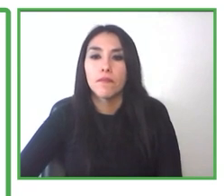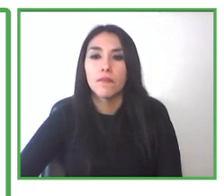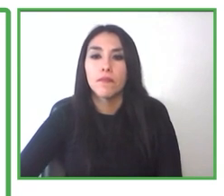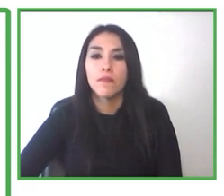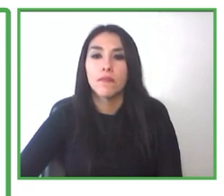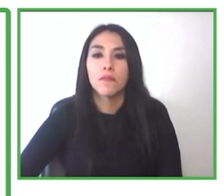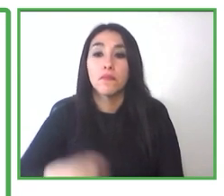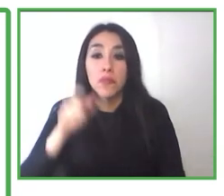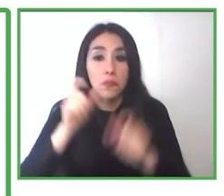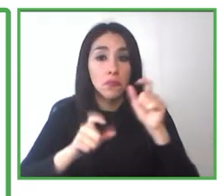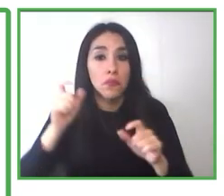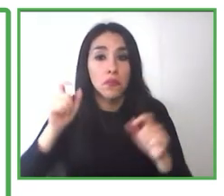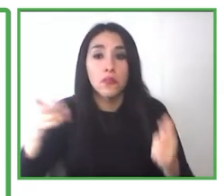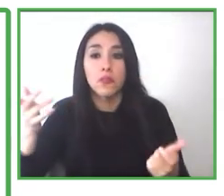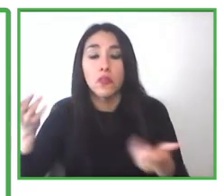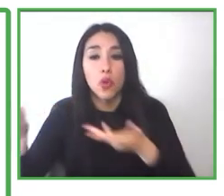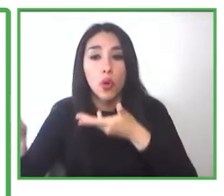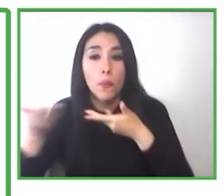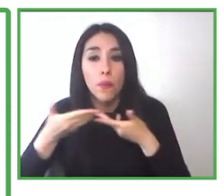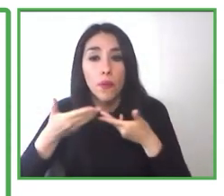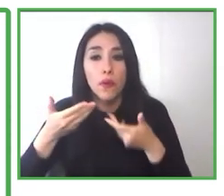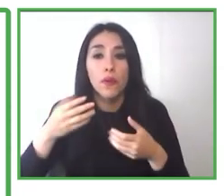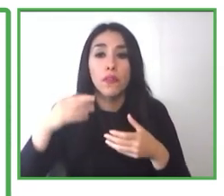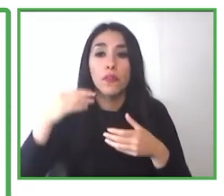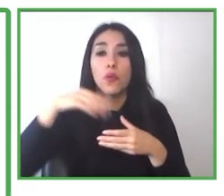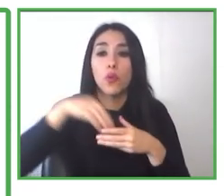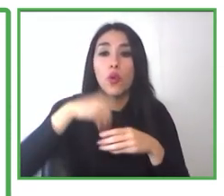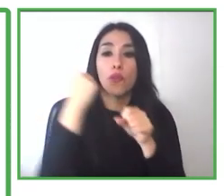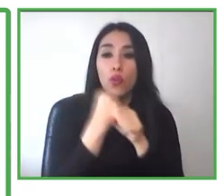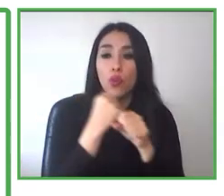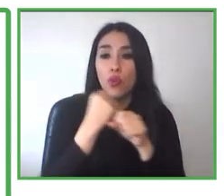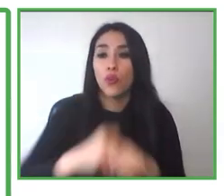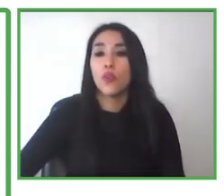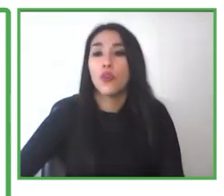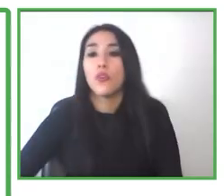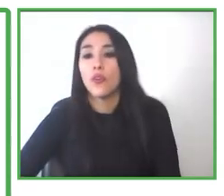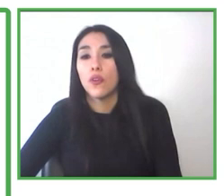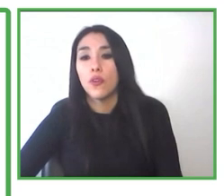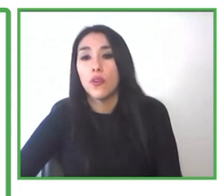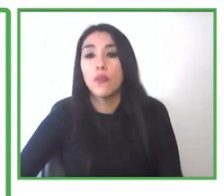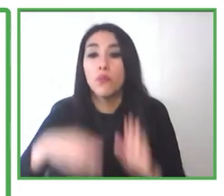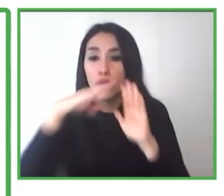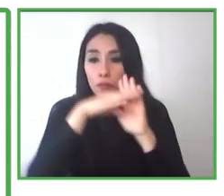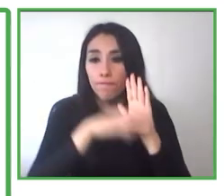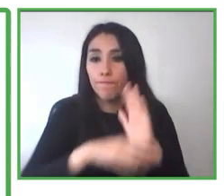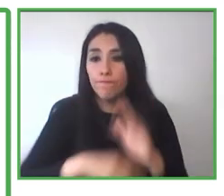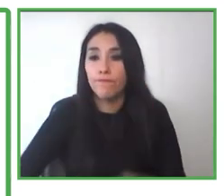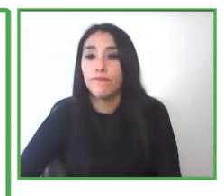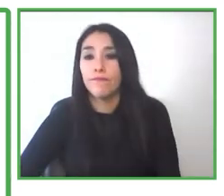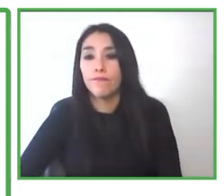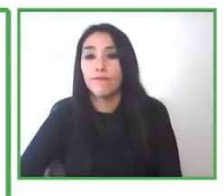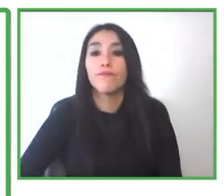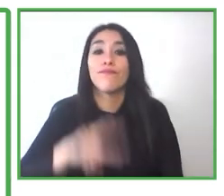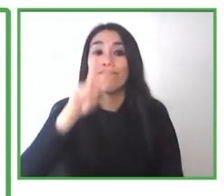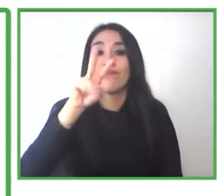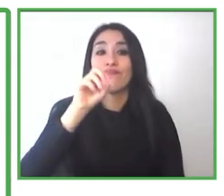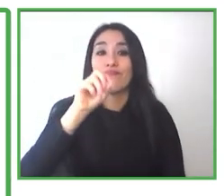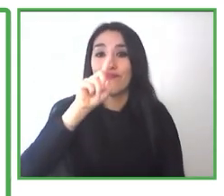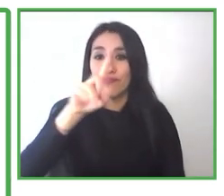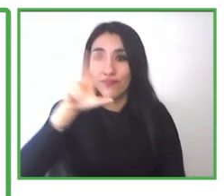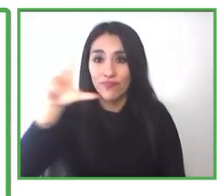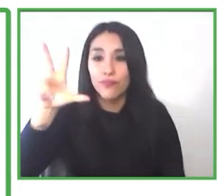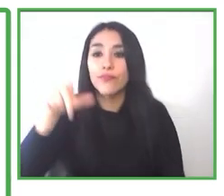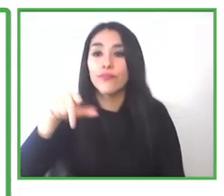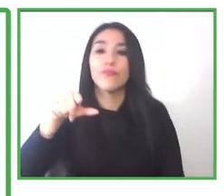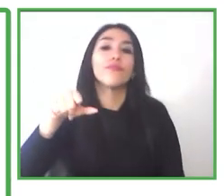como les contaba Cecilia, nuestro programa partió en el 2013, entonces tenemos usuarios que ingresan cada año, y